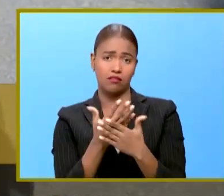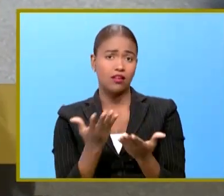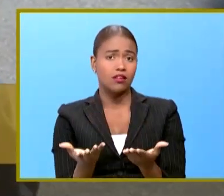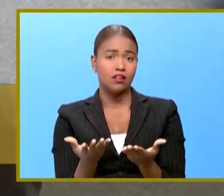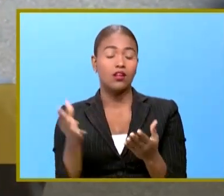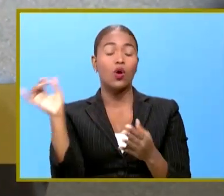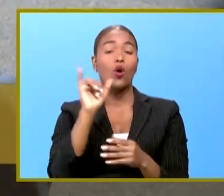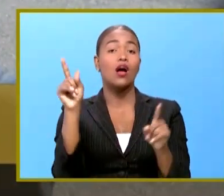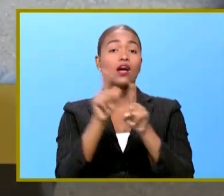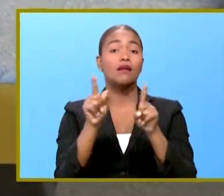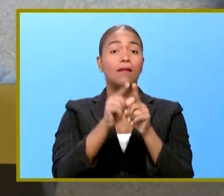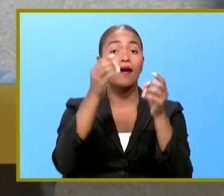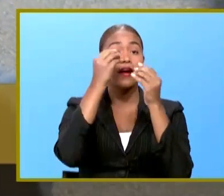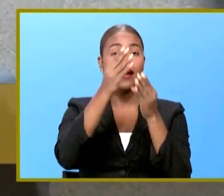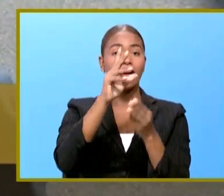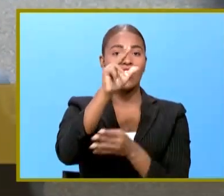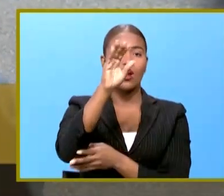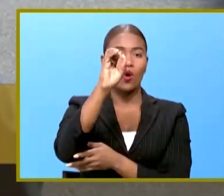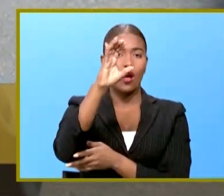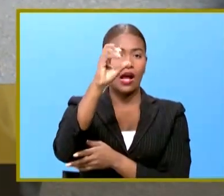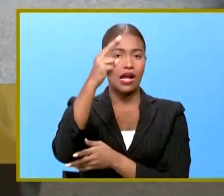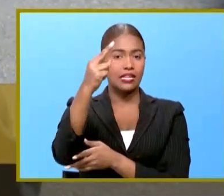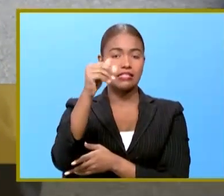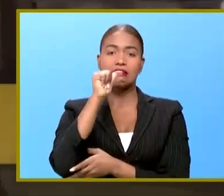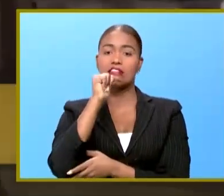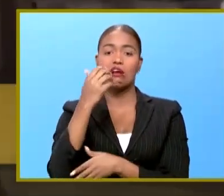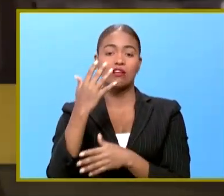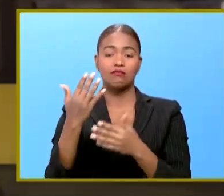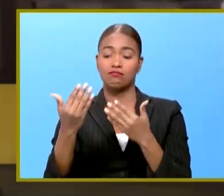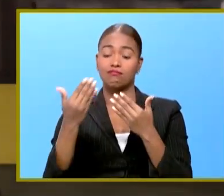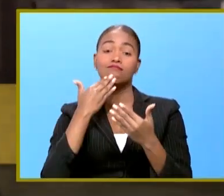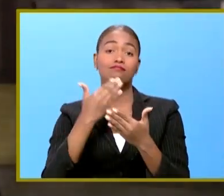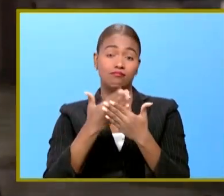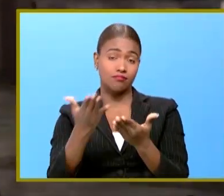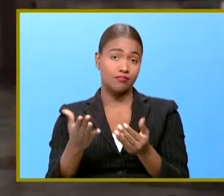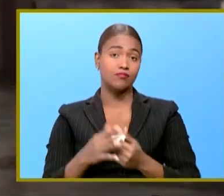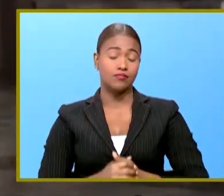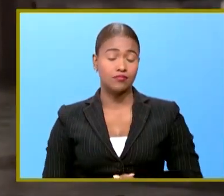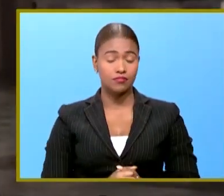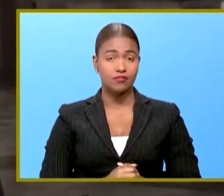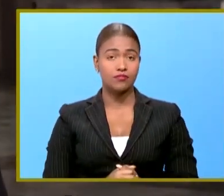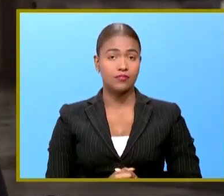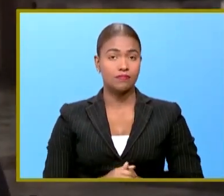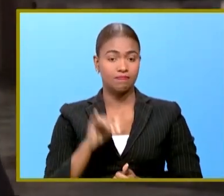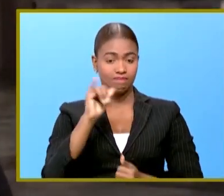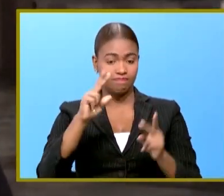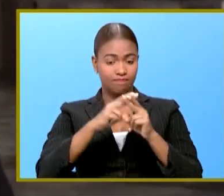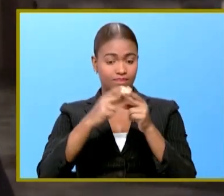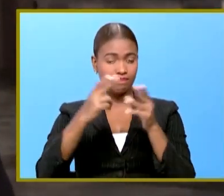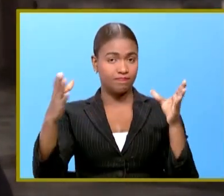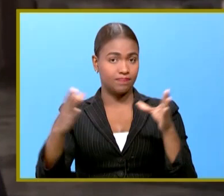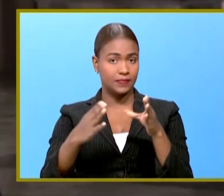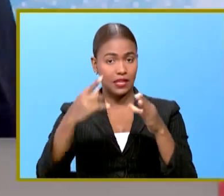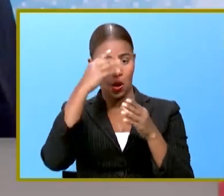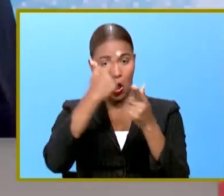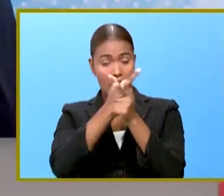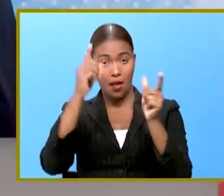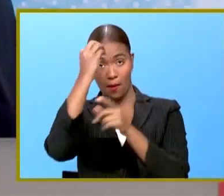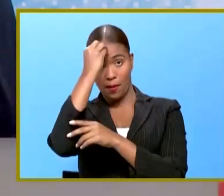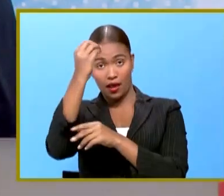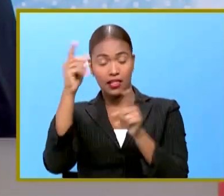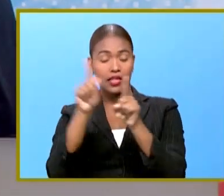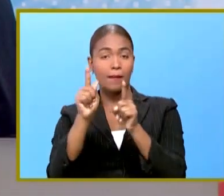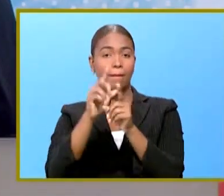y además informó que el rocash no sirve para la cementera a este encuentro con líderes de opinión también